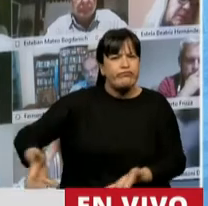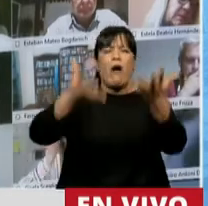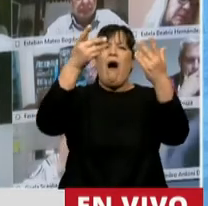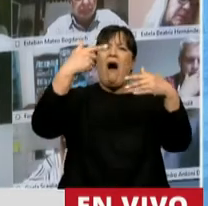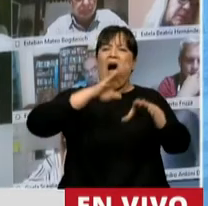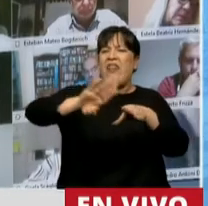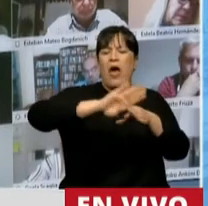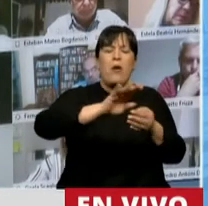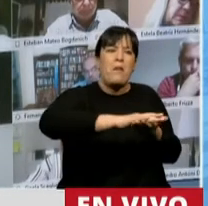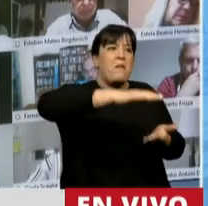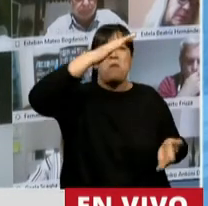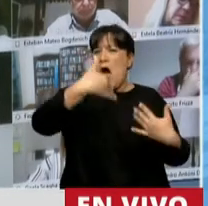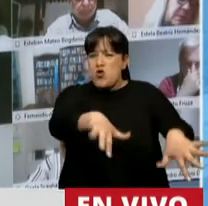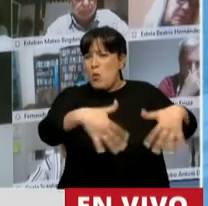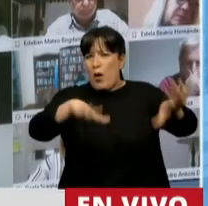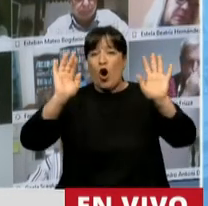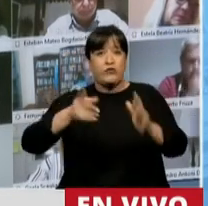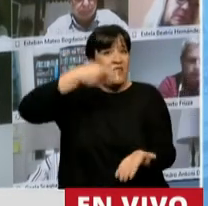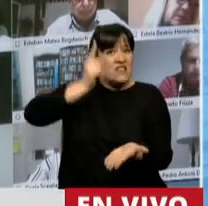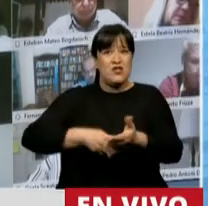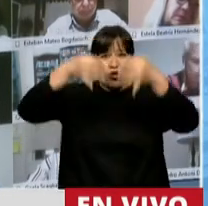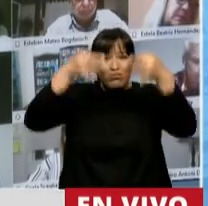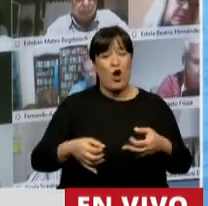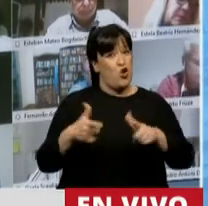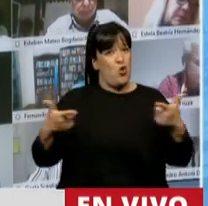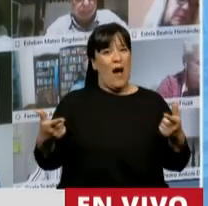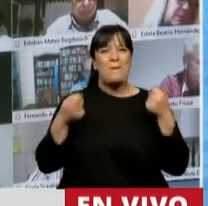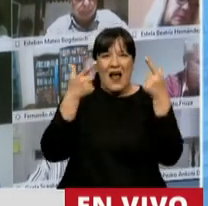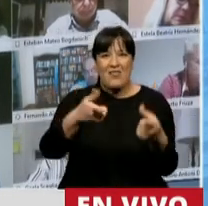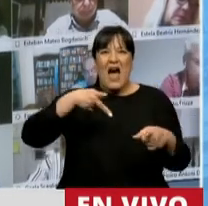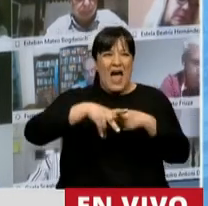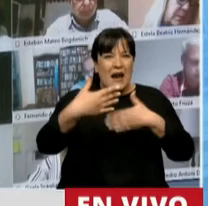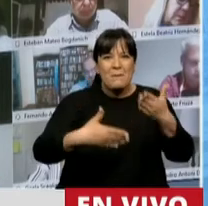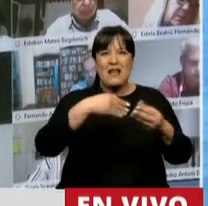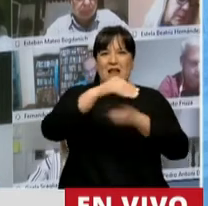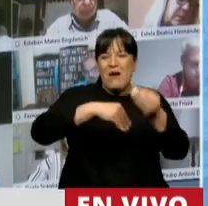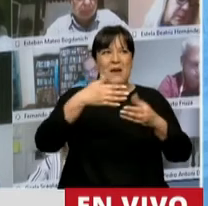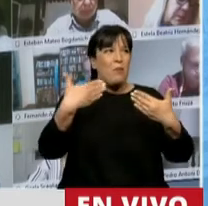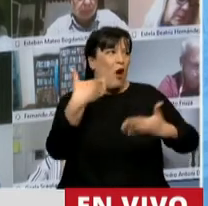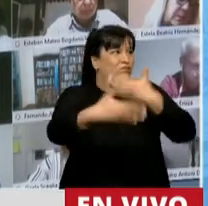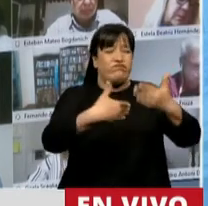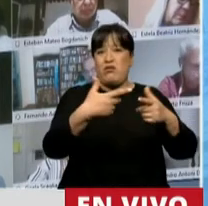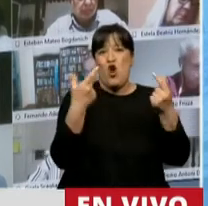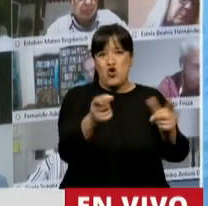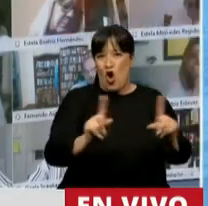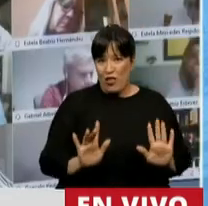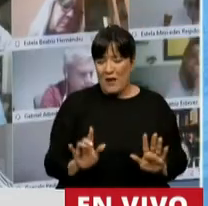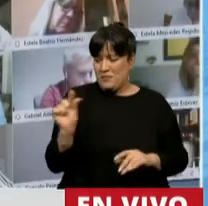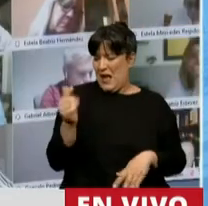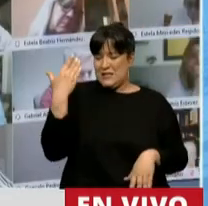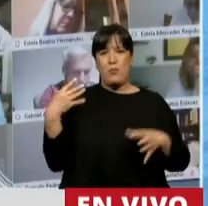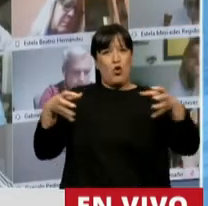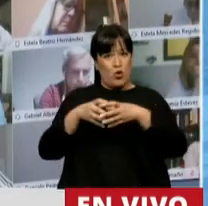sobreendeudamiento y no tomando medidas ni dando herramientas para que una familia pueda salir del paso. Hace muy poco hemos presentado de nuestro